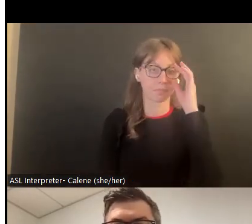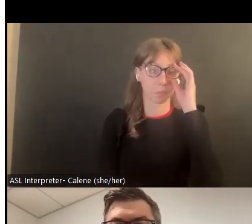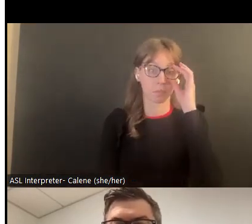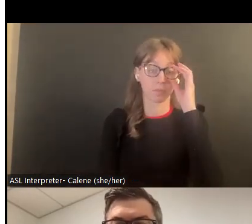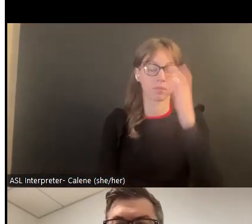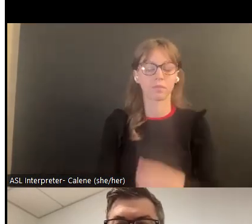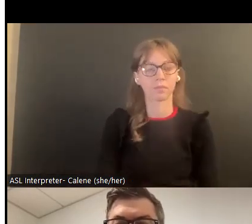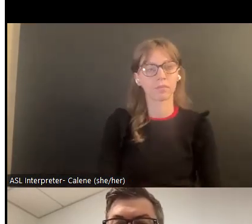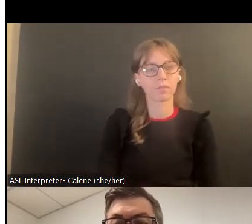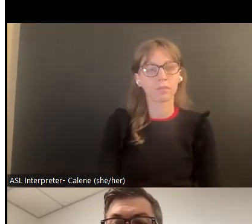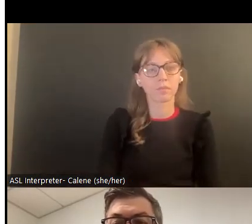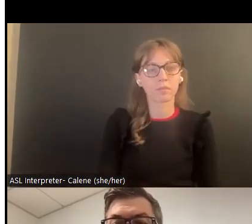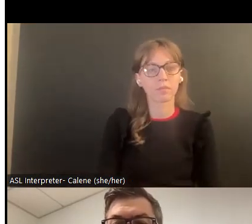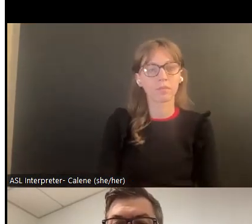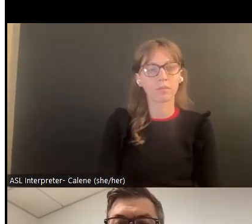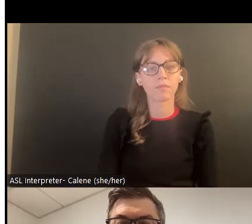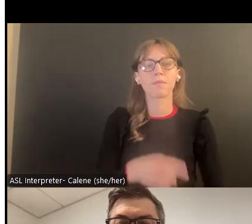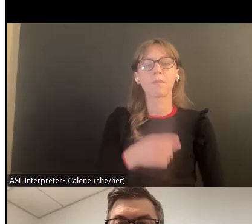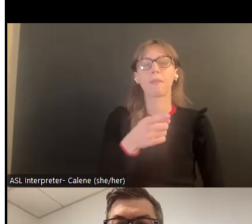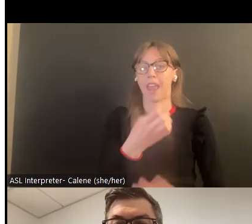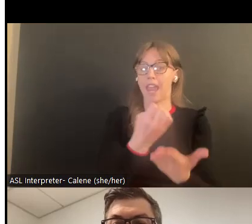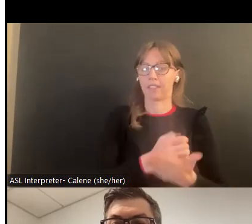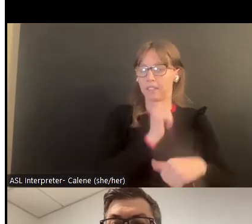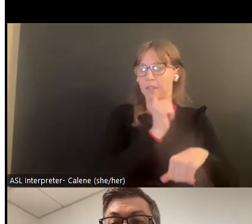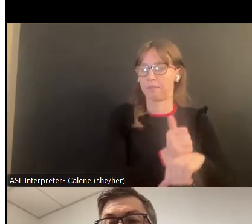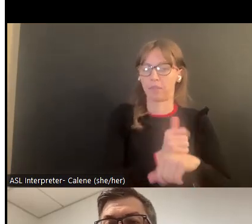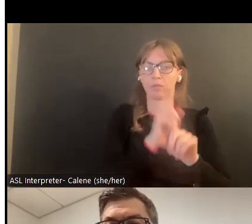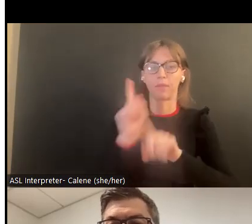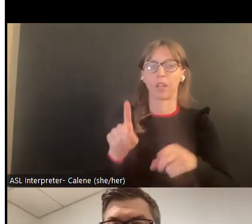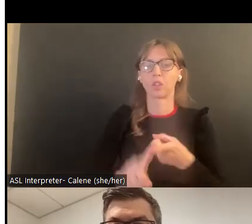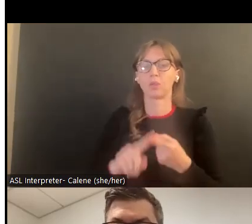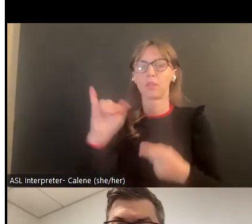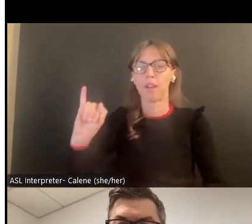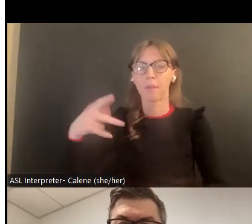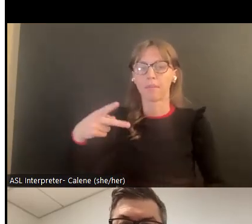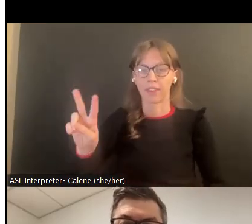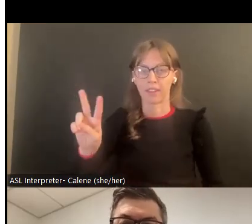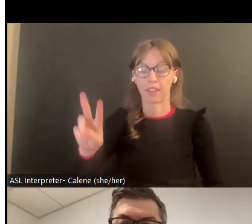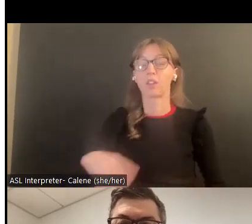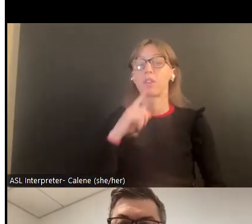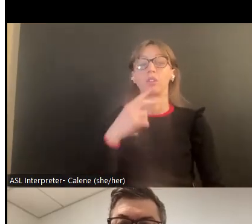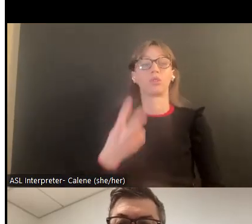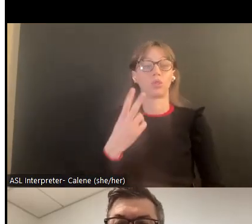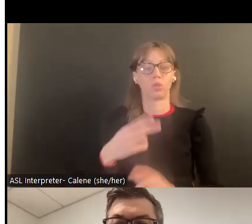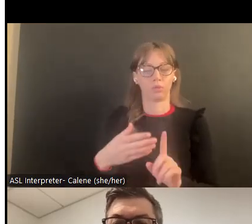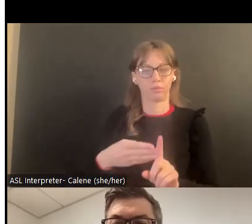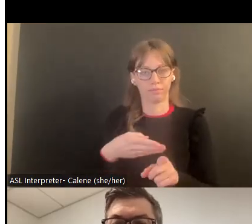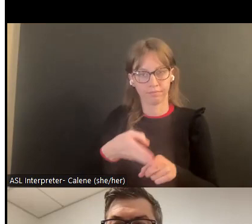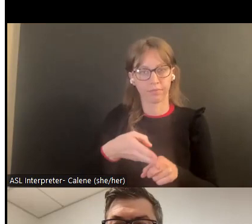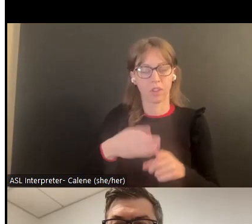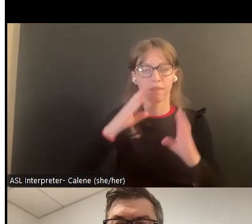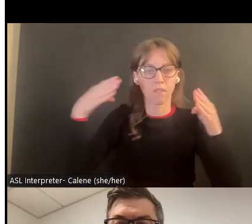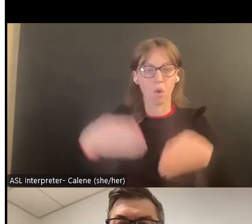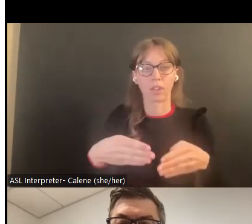Entonces, fue diseñado para lo que sería una respuesta basada en evidencia para lo que sería la